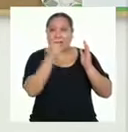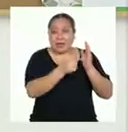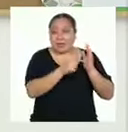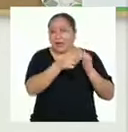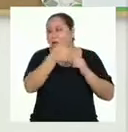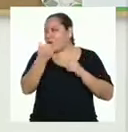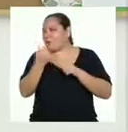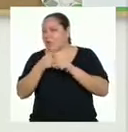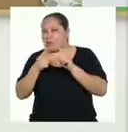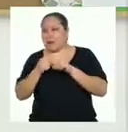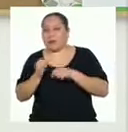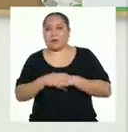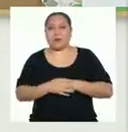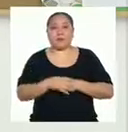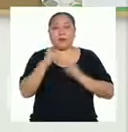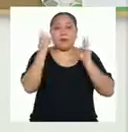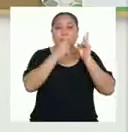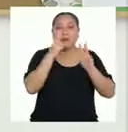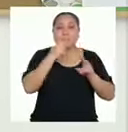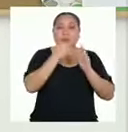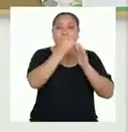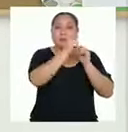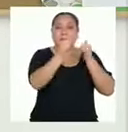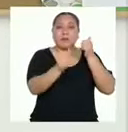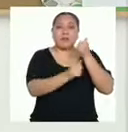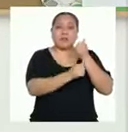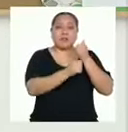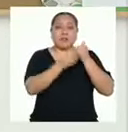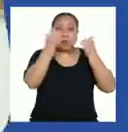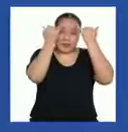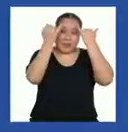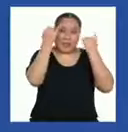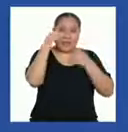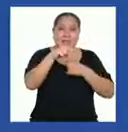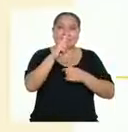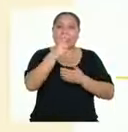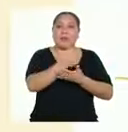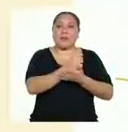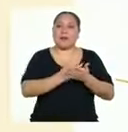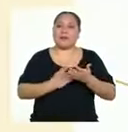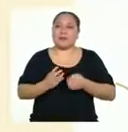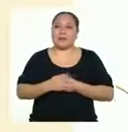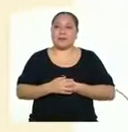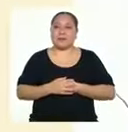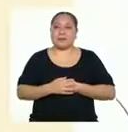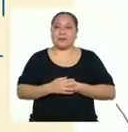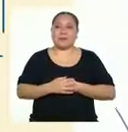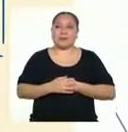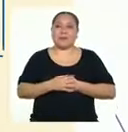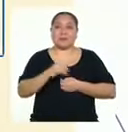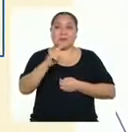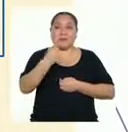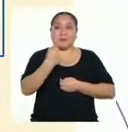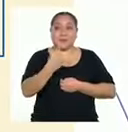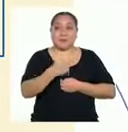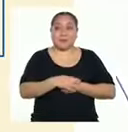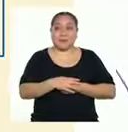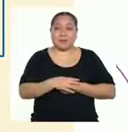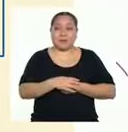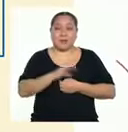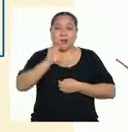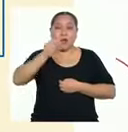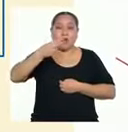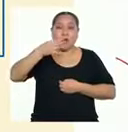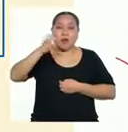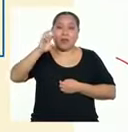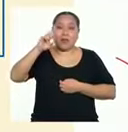Vamos a revisar a continuación los subcriterios de esta segunda parte. En primer lugar, la coherencia y la